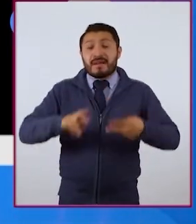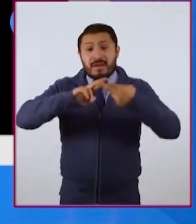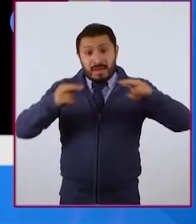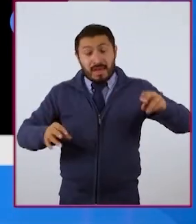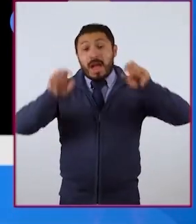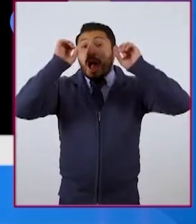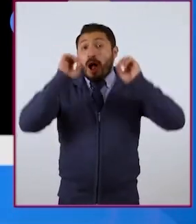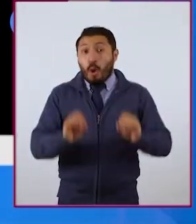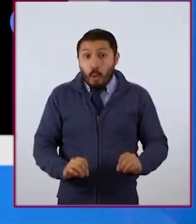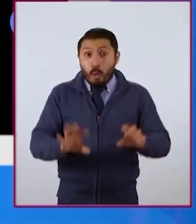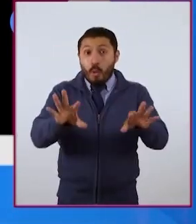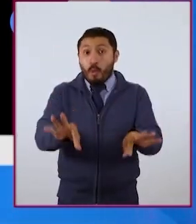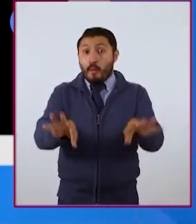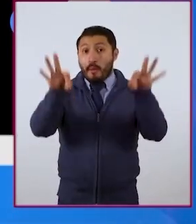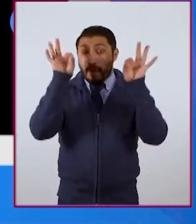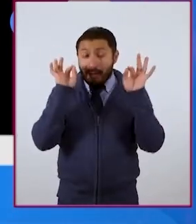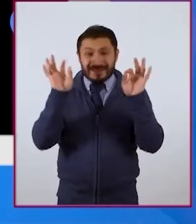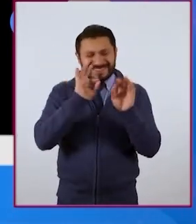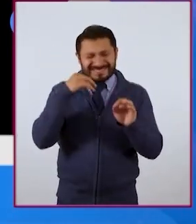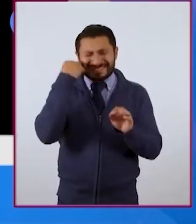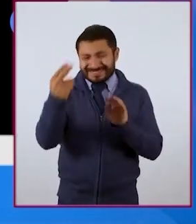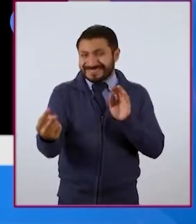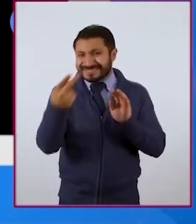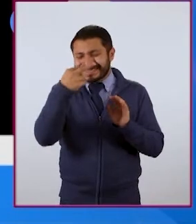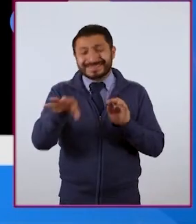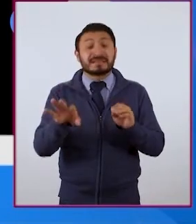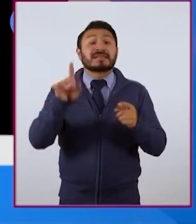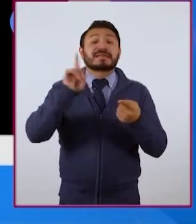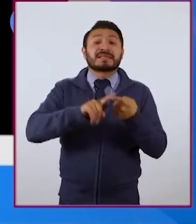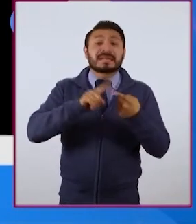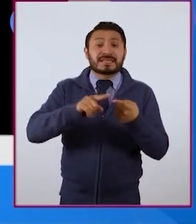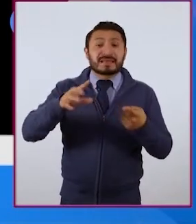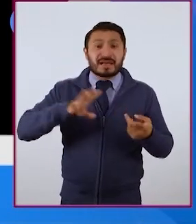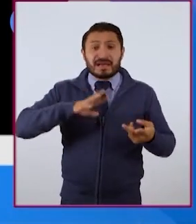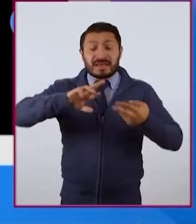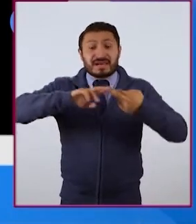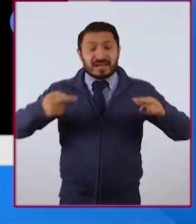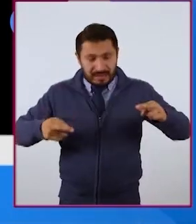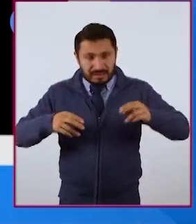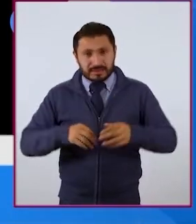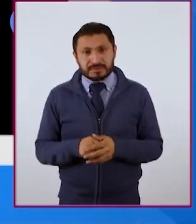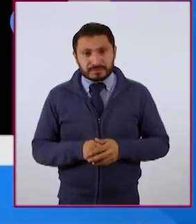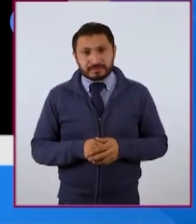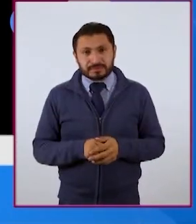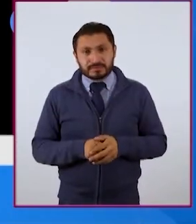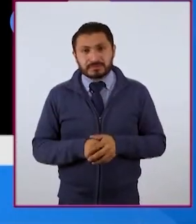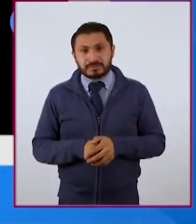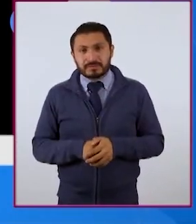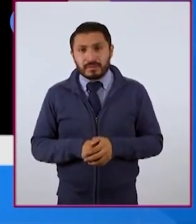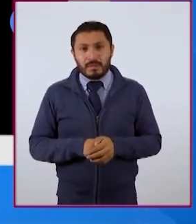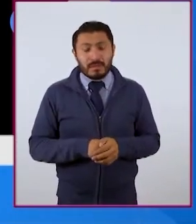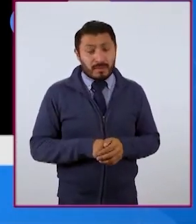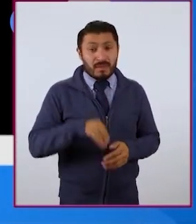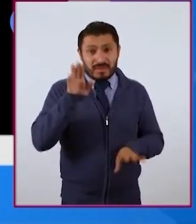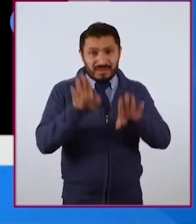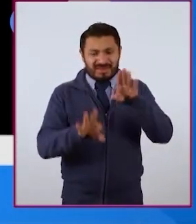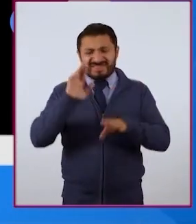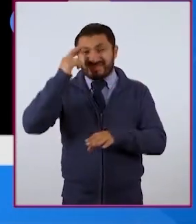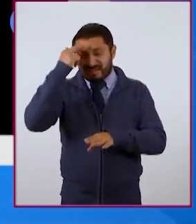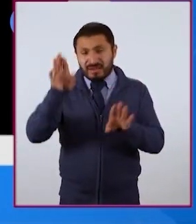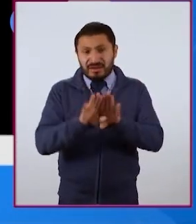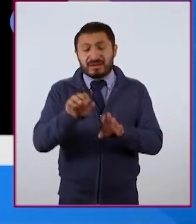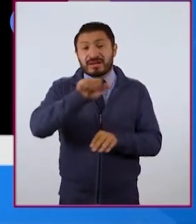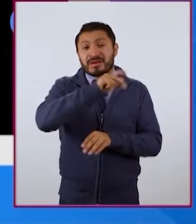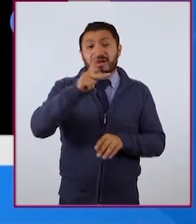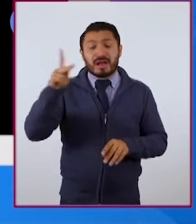elegir si queremos que sea visible con quiénes tengo relación también. Muchas veces recordemos que cuando abrimos una